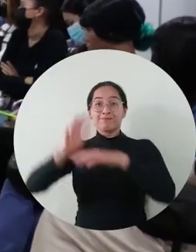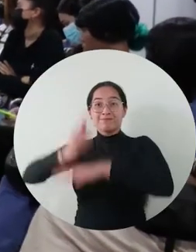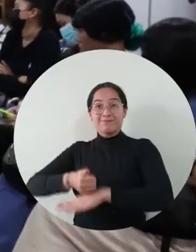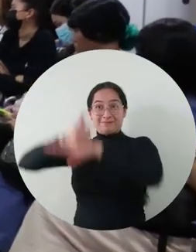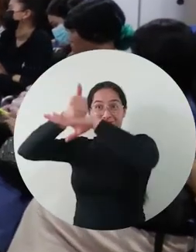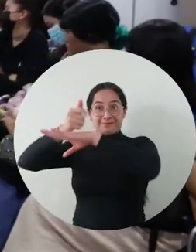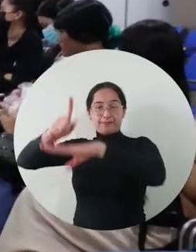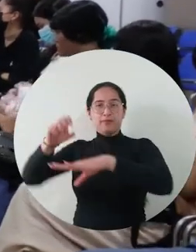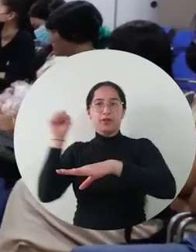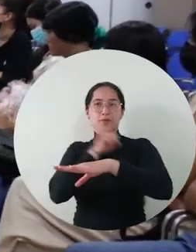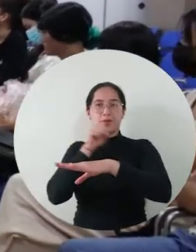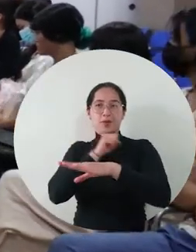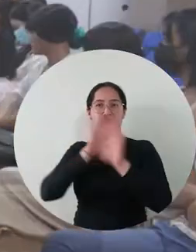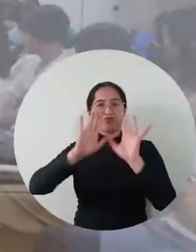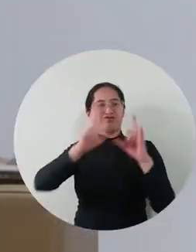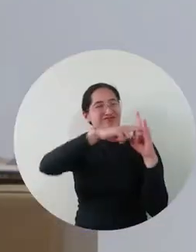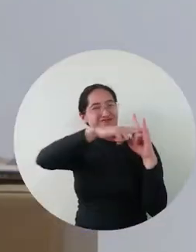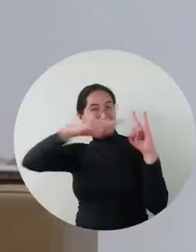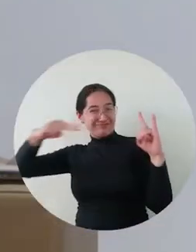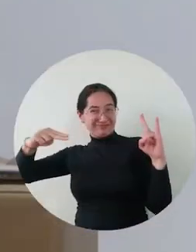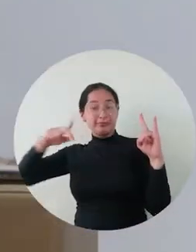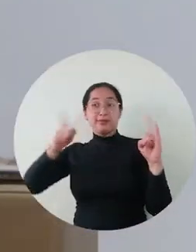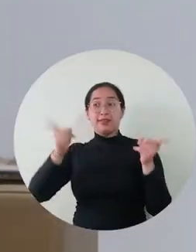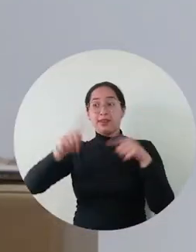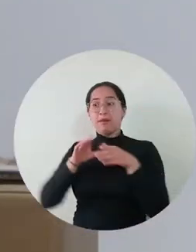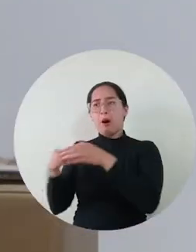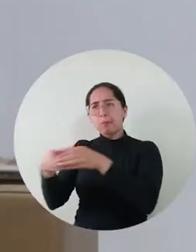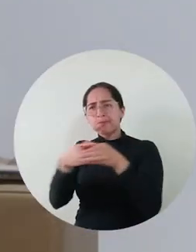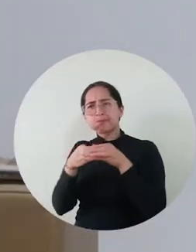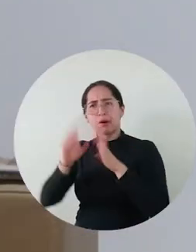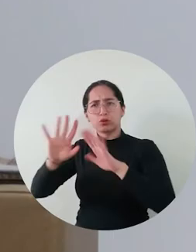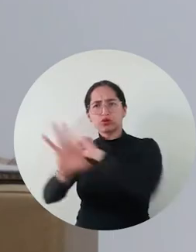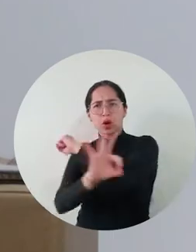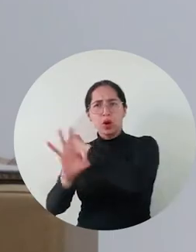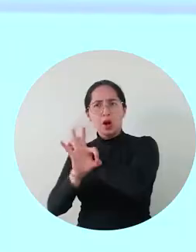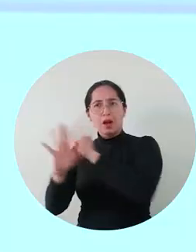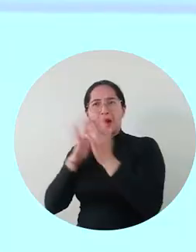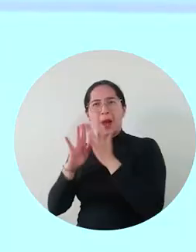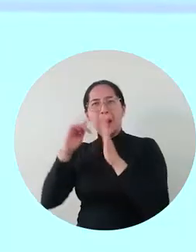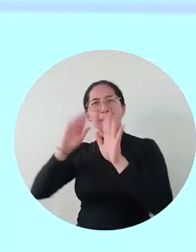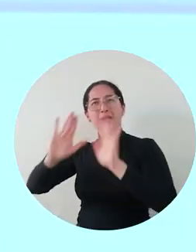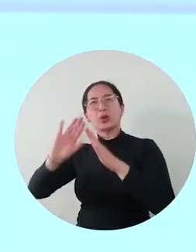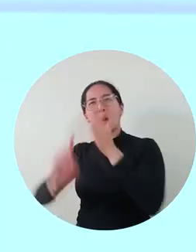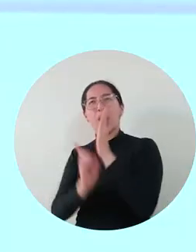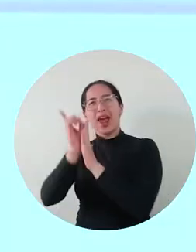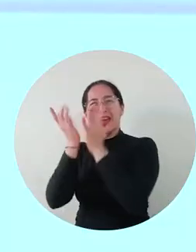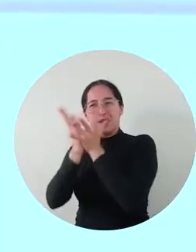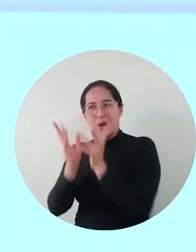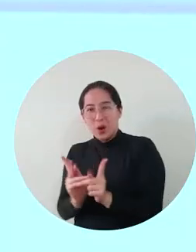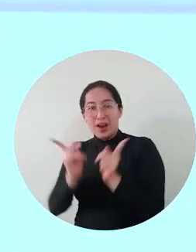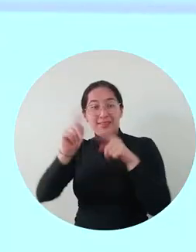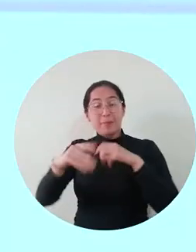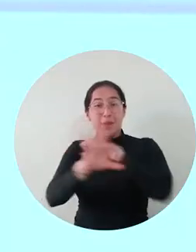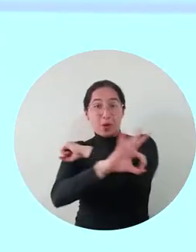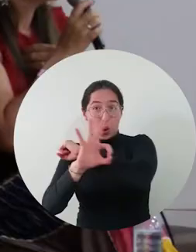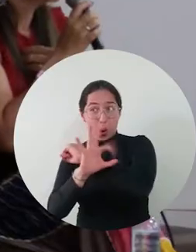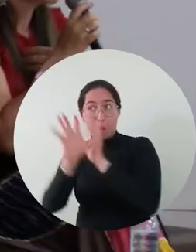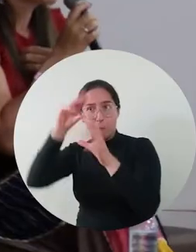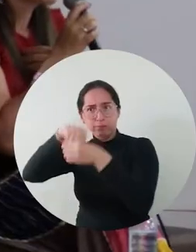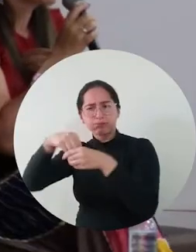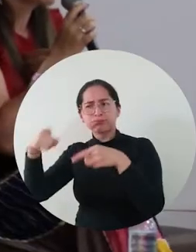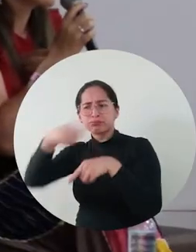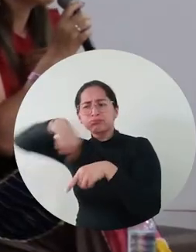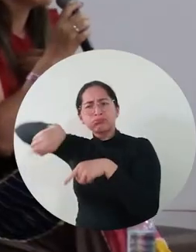El doctor Pablo Vera Salazar, rector de la Universidad del Magdalena y el equipo de psicólogos de la Dirección de Desarrollo Estudiantil y el Programa de